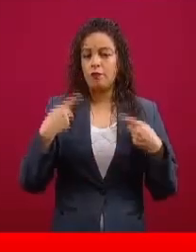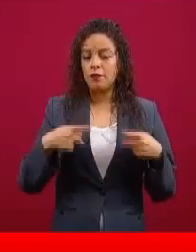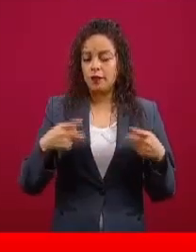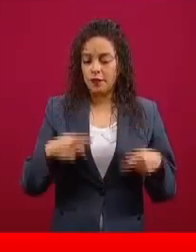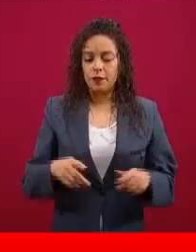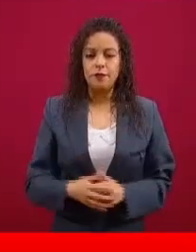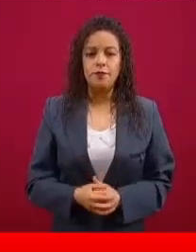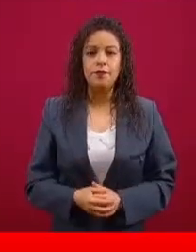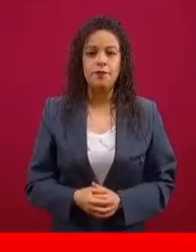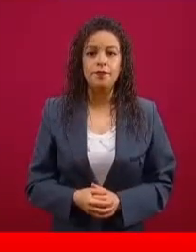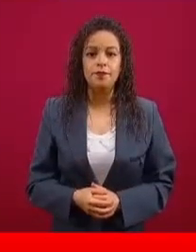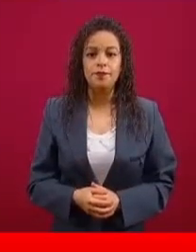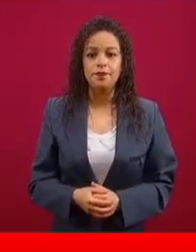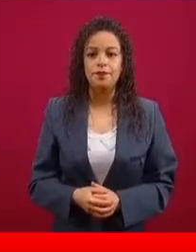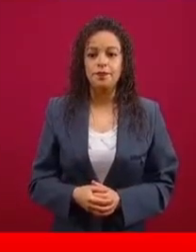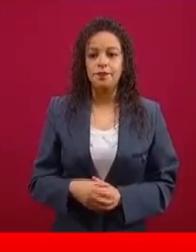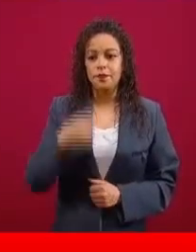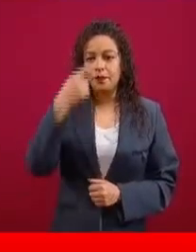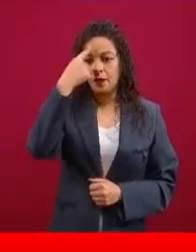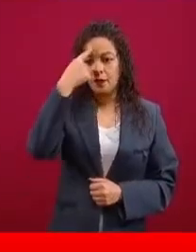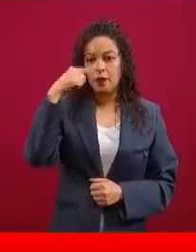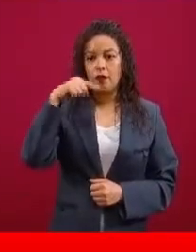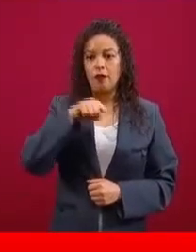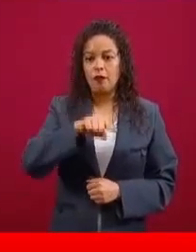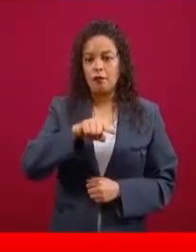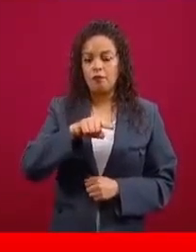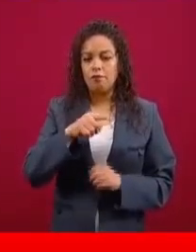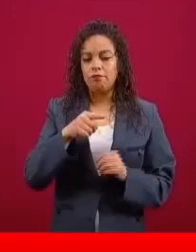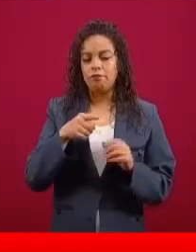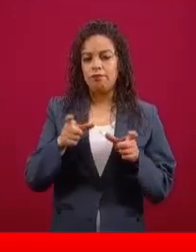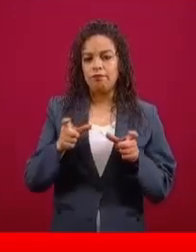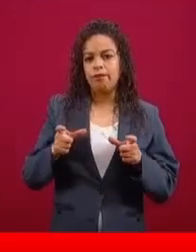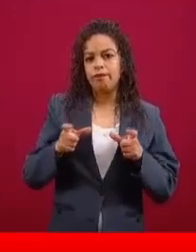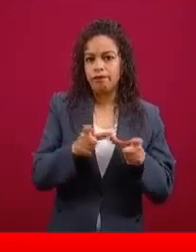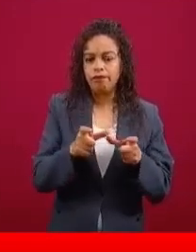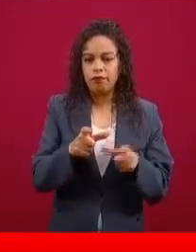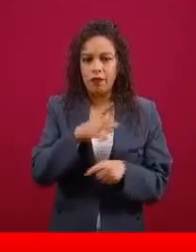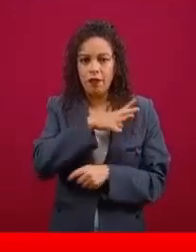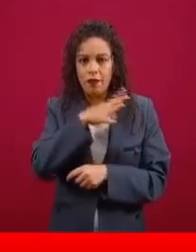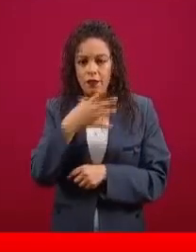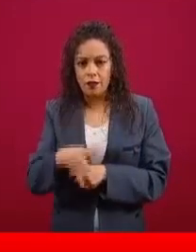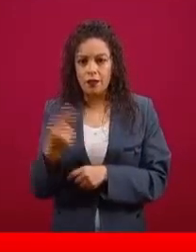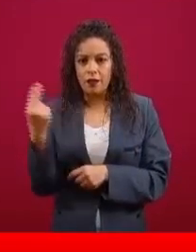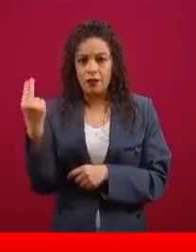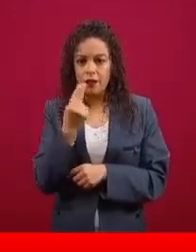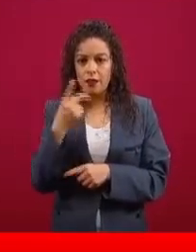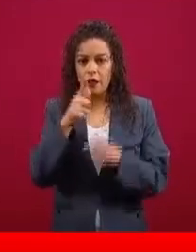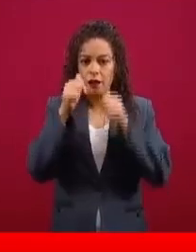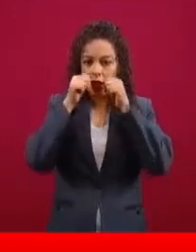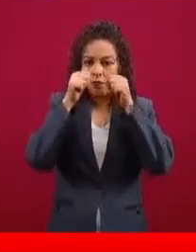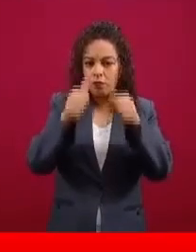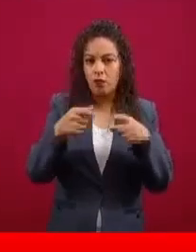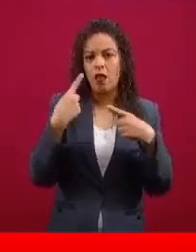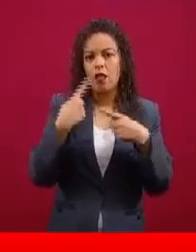En actividades de cuarta general, que son también personal que atiende diferentes misiones